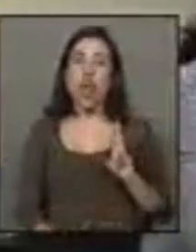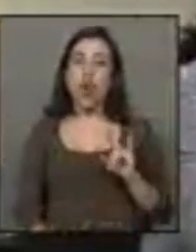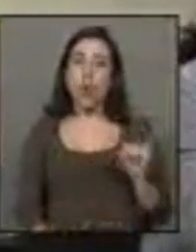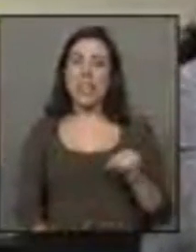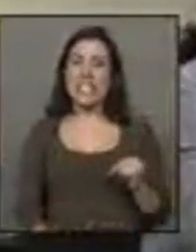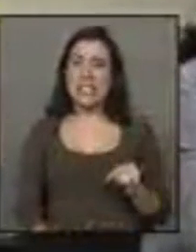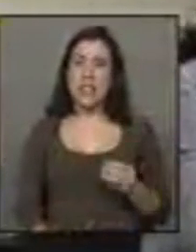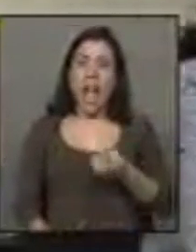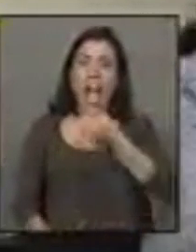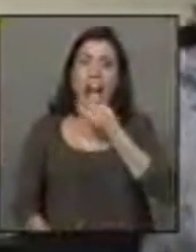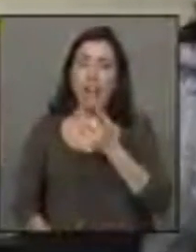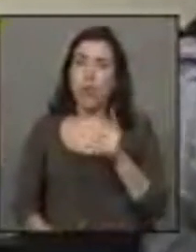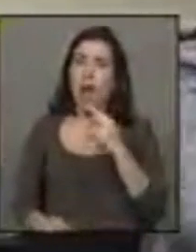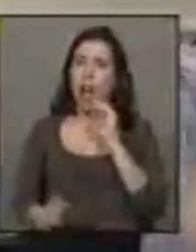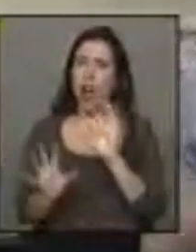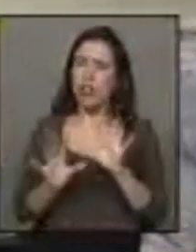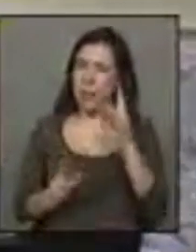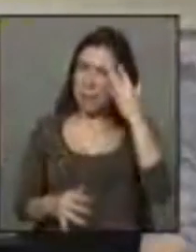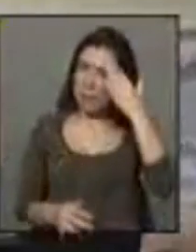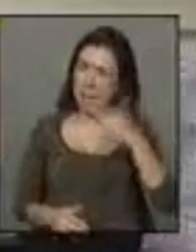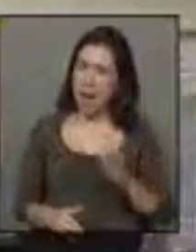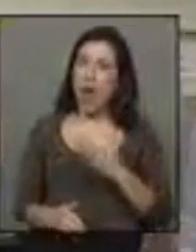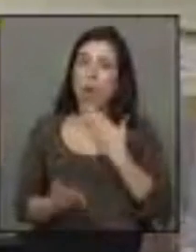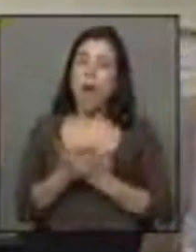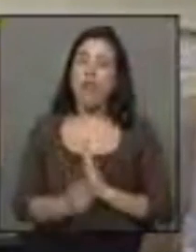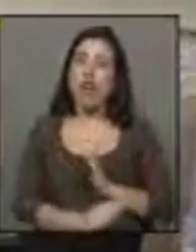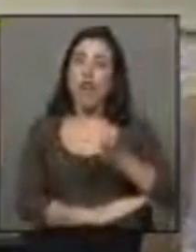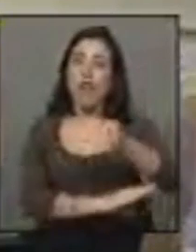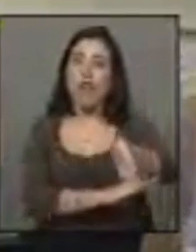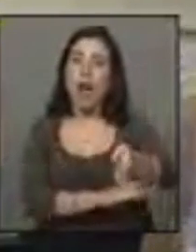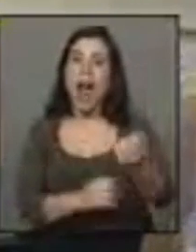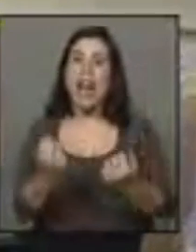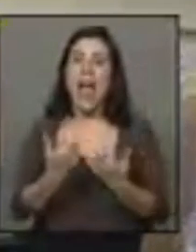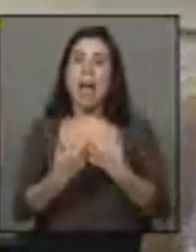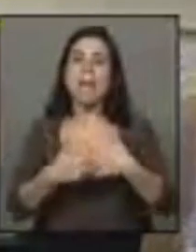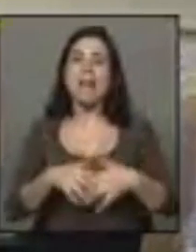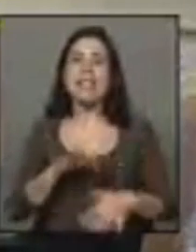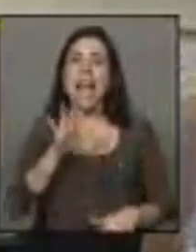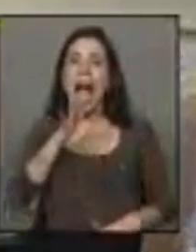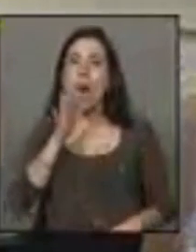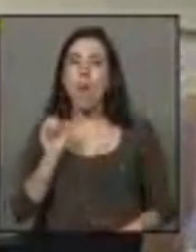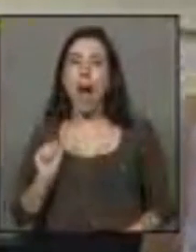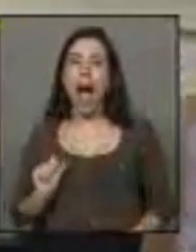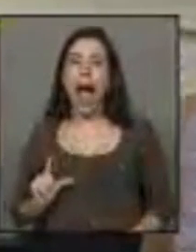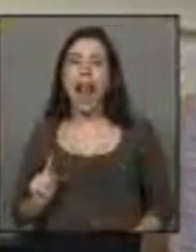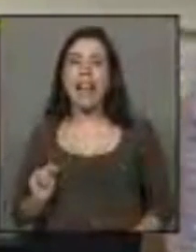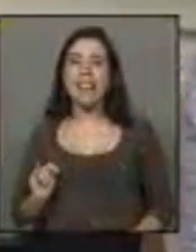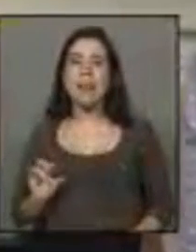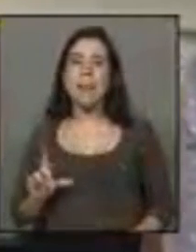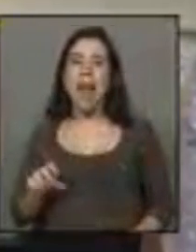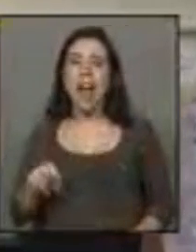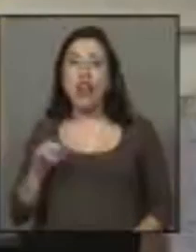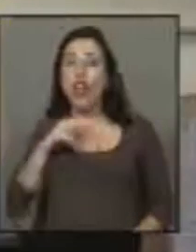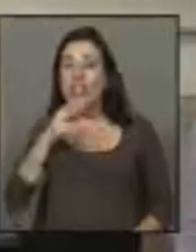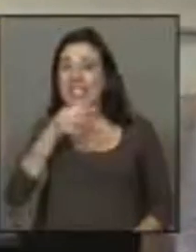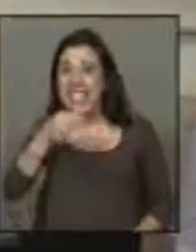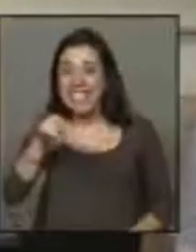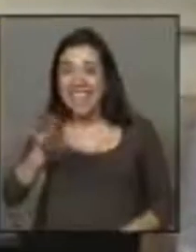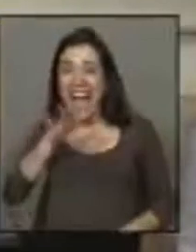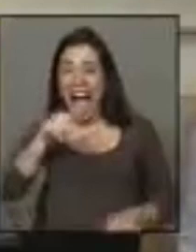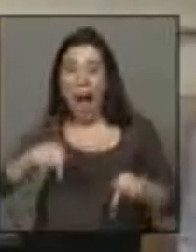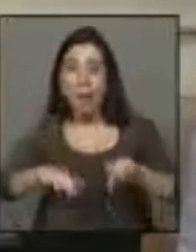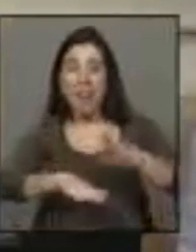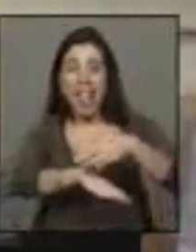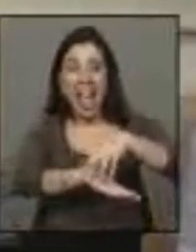bastante desafortunada en una visita a una de las plantas de la empresa Aguas del Altiplano. Él dice así, el agua de aquí, de